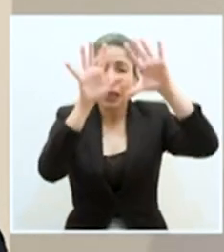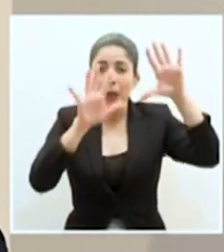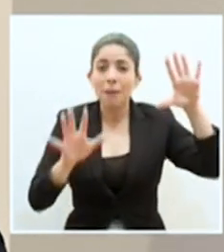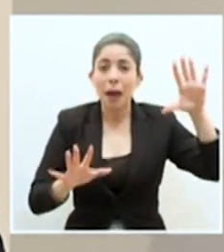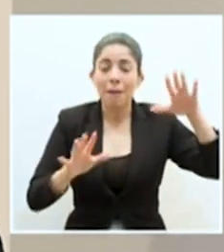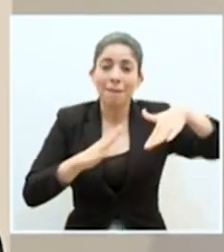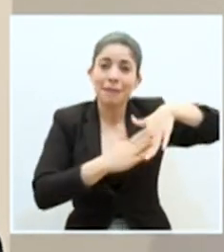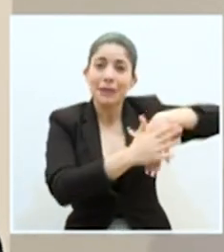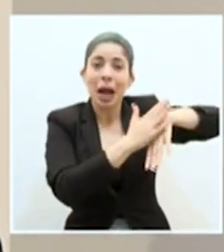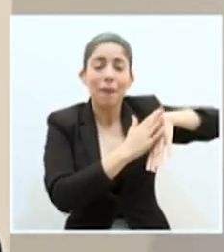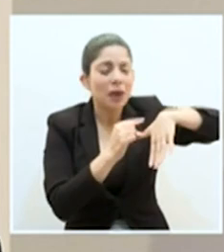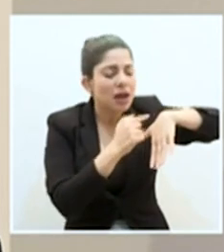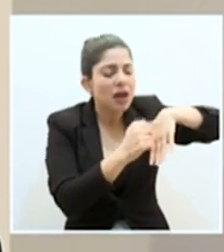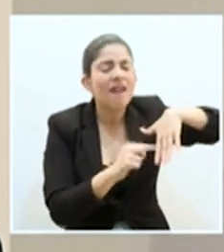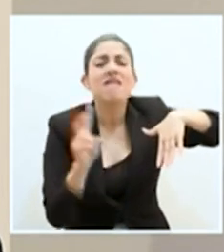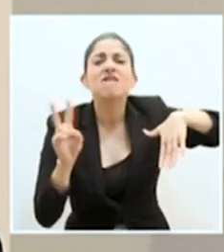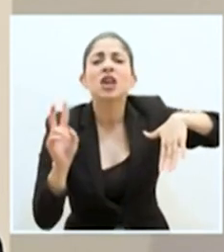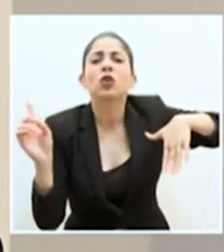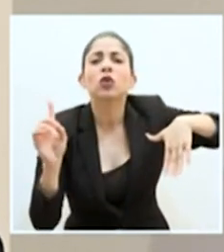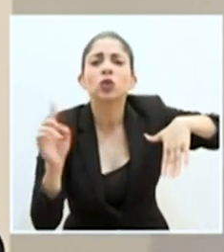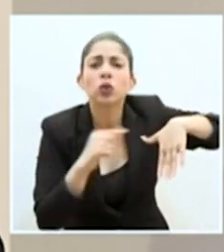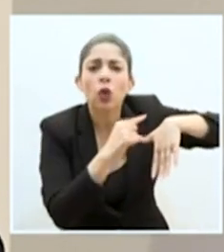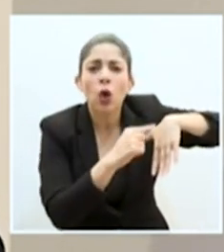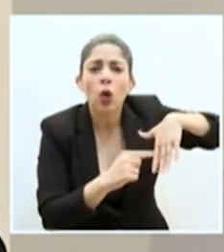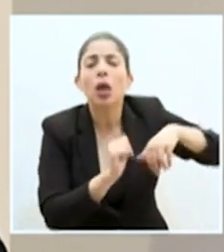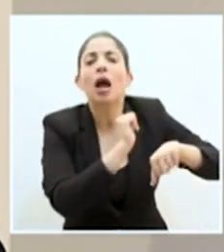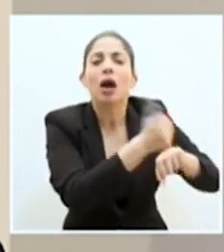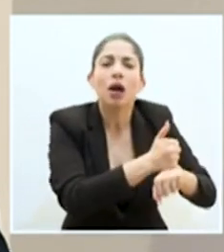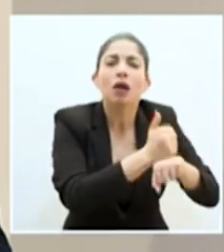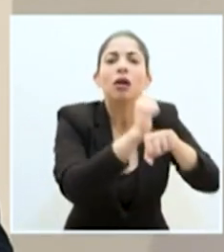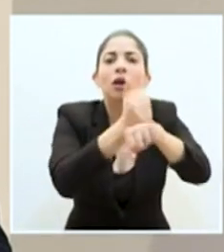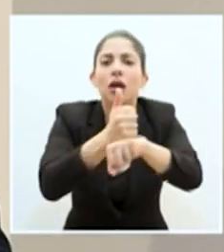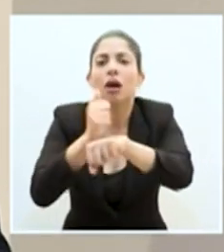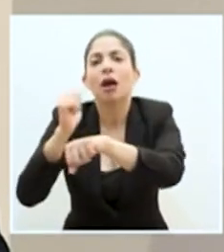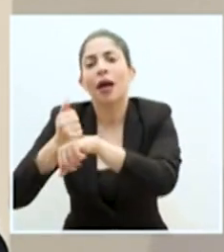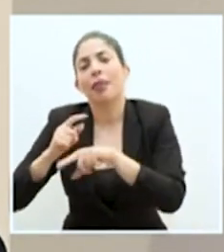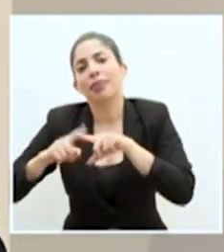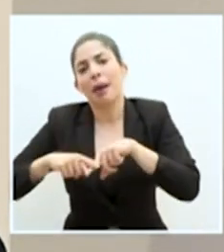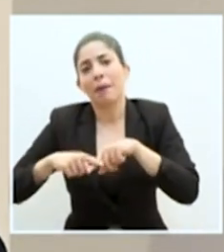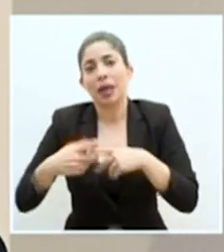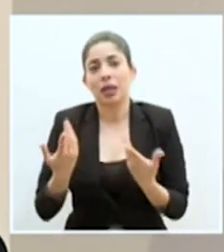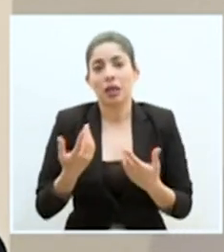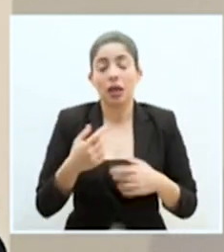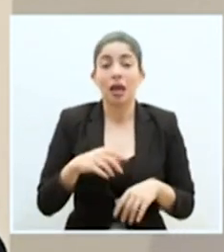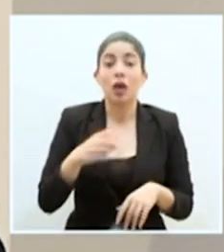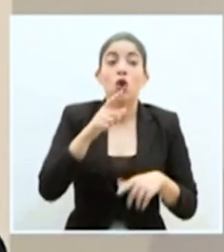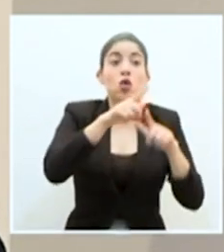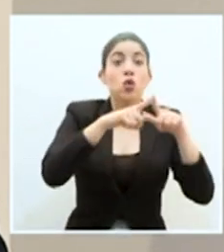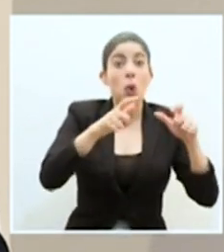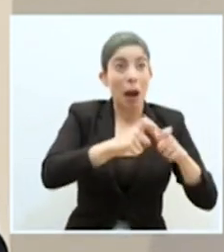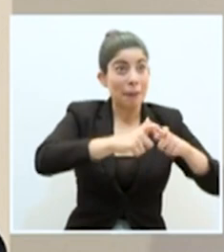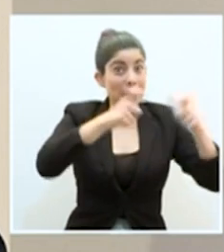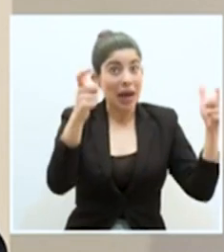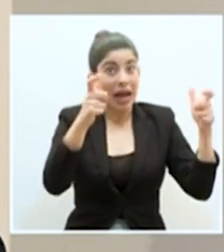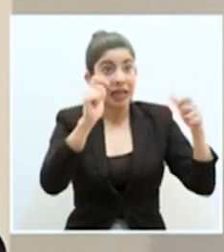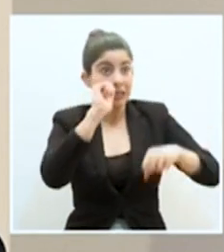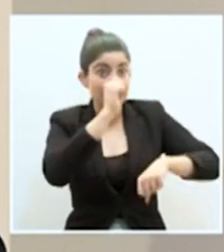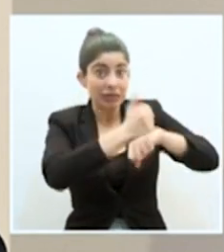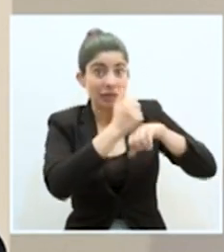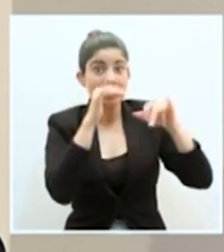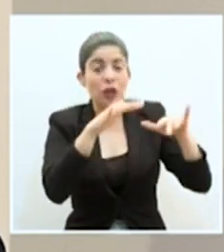el virus. Entonces, el asunto de tener un centro o una capacidad mayor, en realidad es algo que se sigue